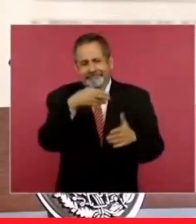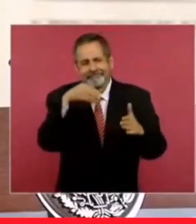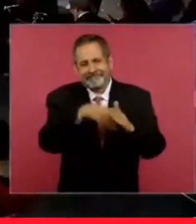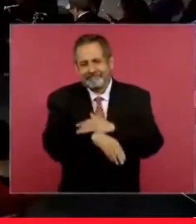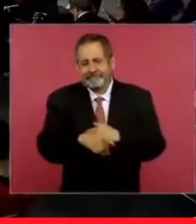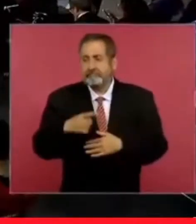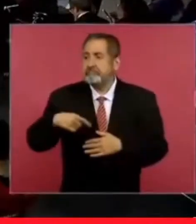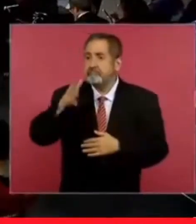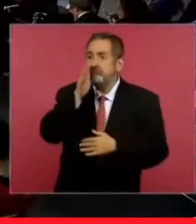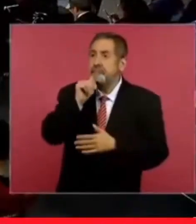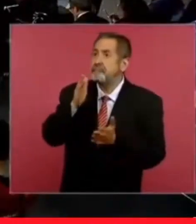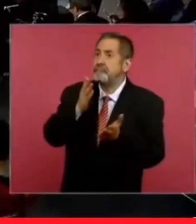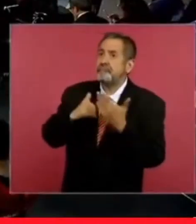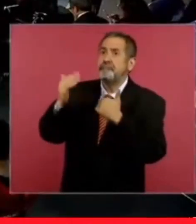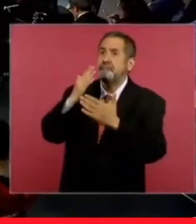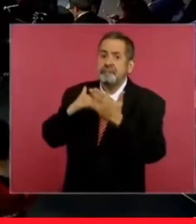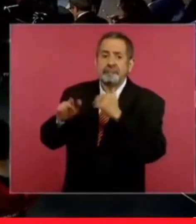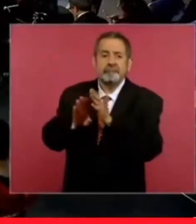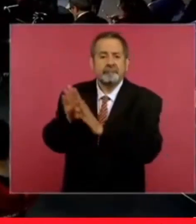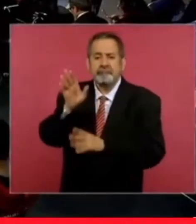impedía avanzar